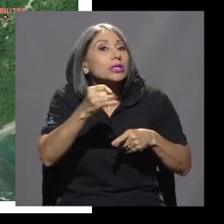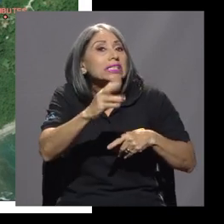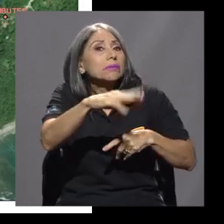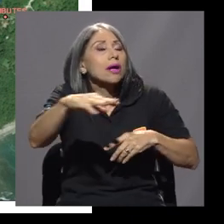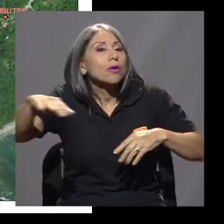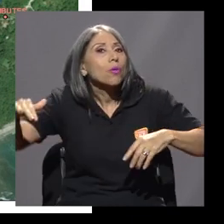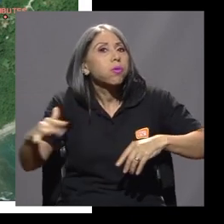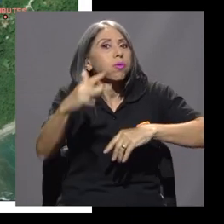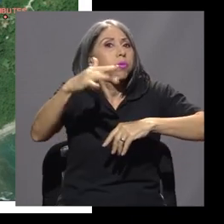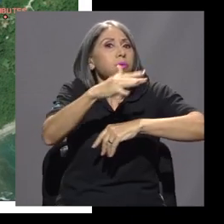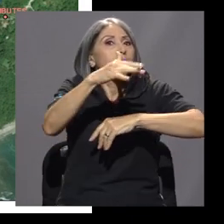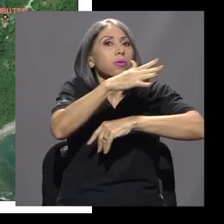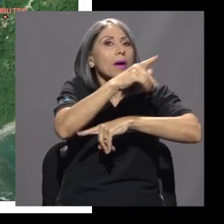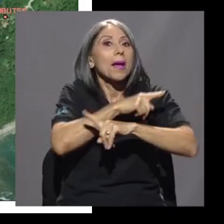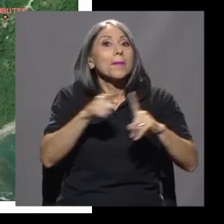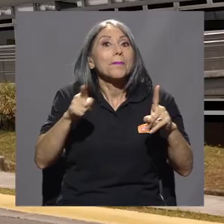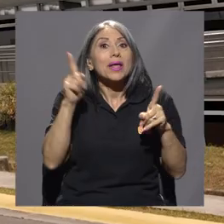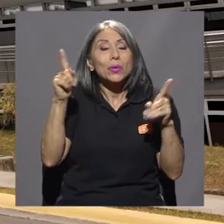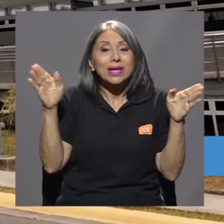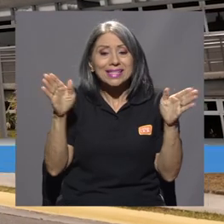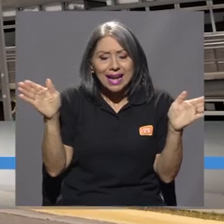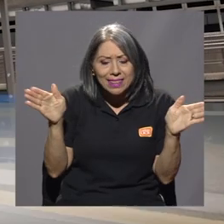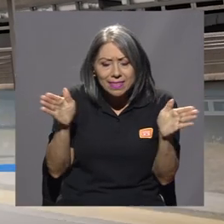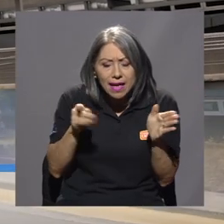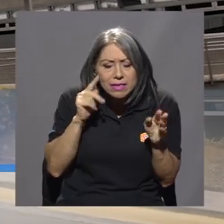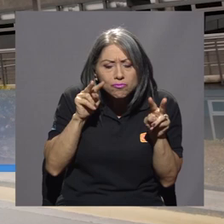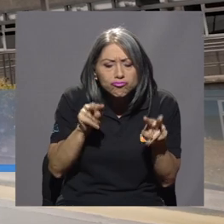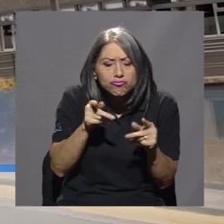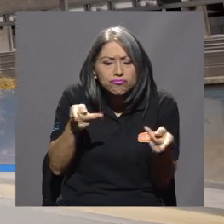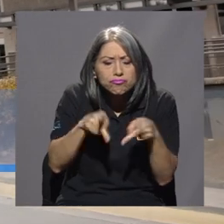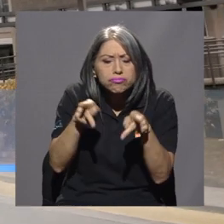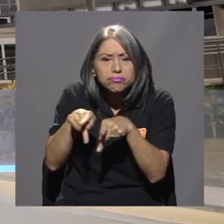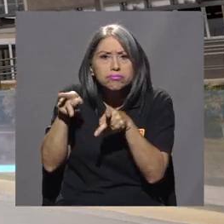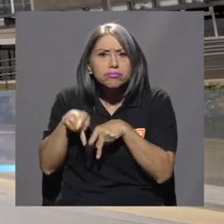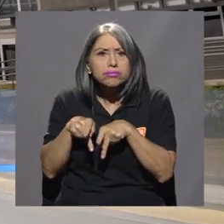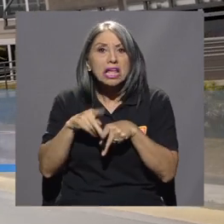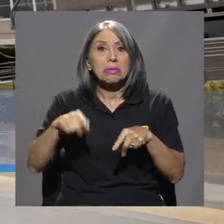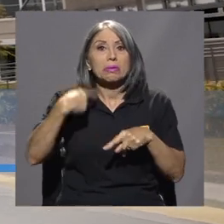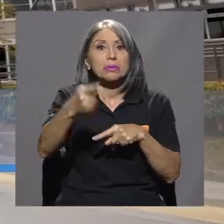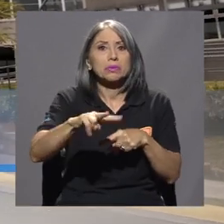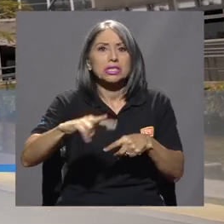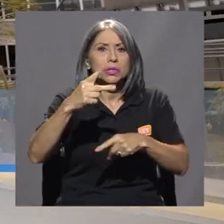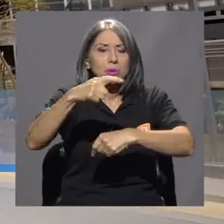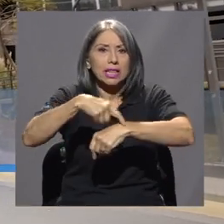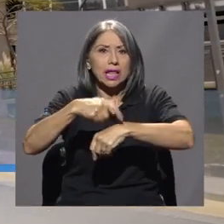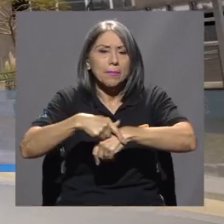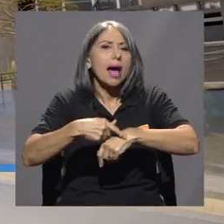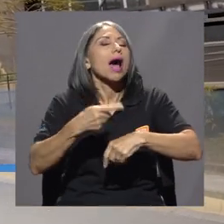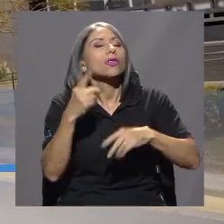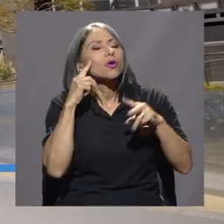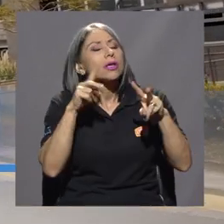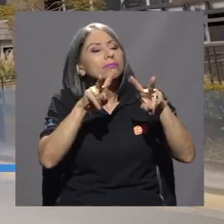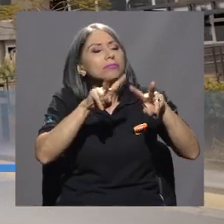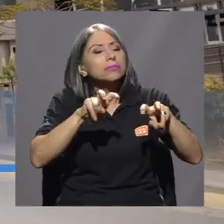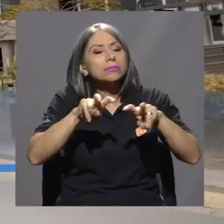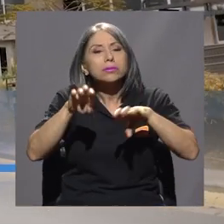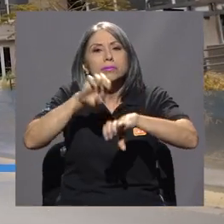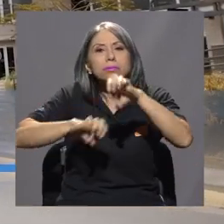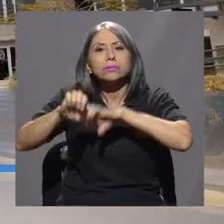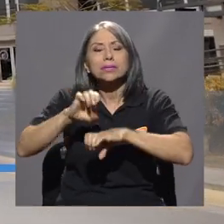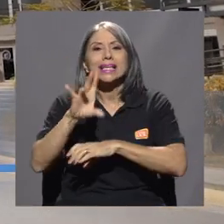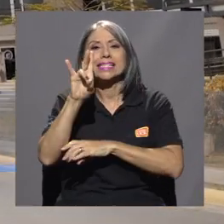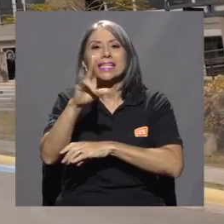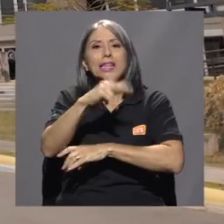aumento del nivel del mar a una escala en detalle. Actualmente, se planea realizar una segunda etapa donde se evaluará la situación de otras siete playas.